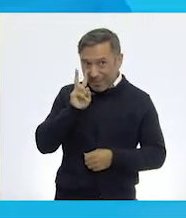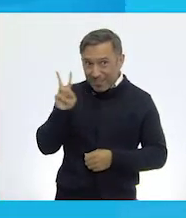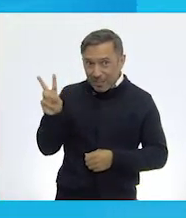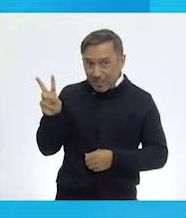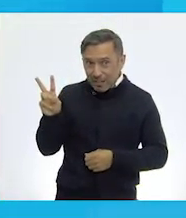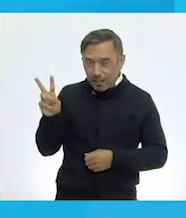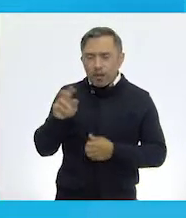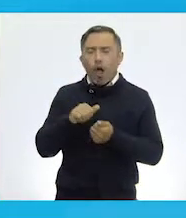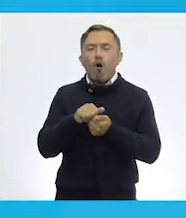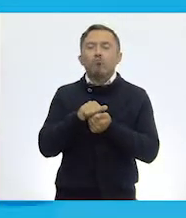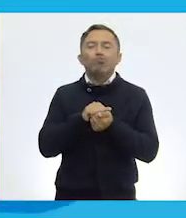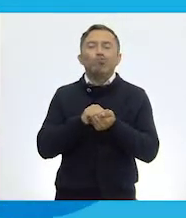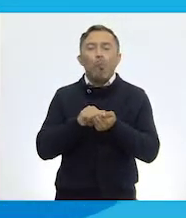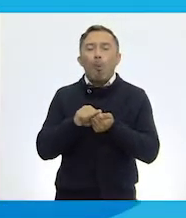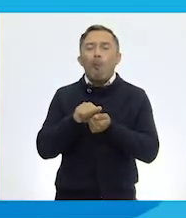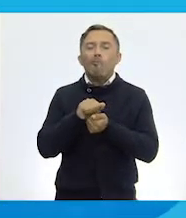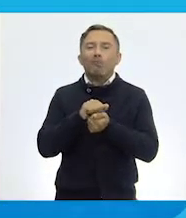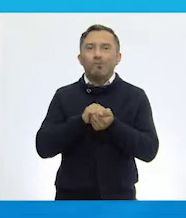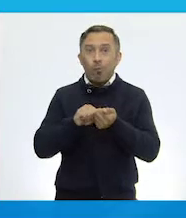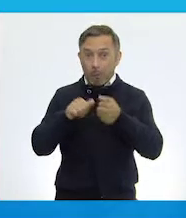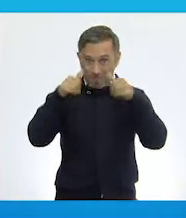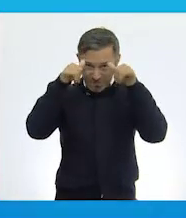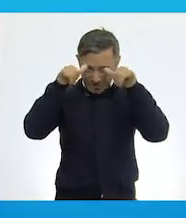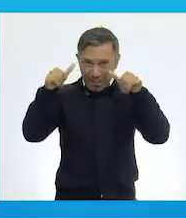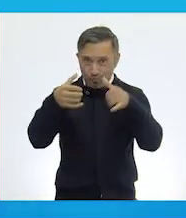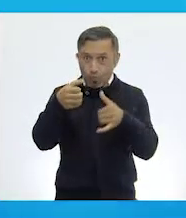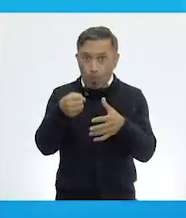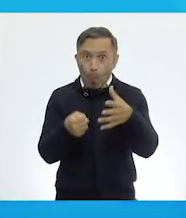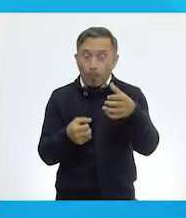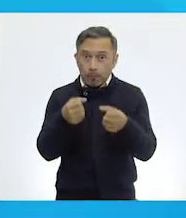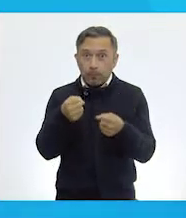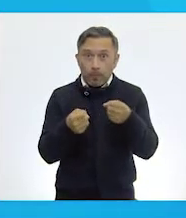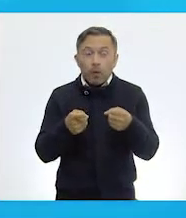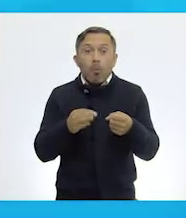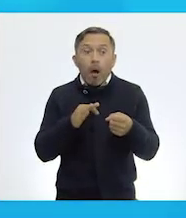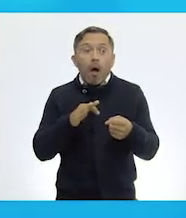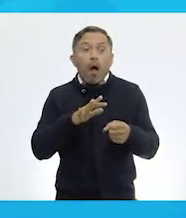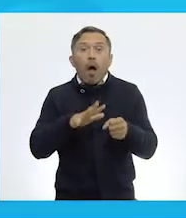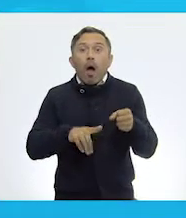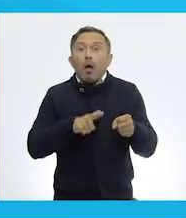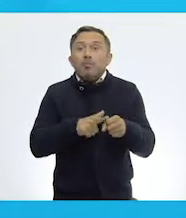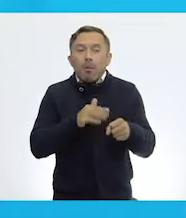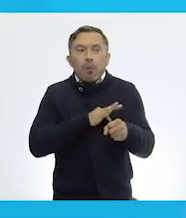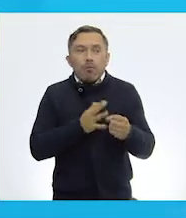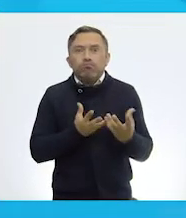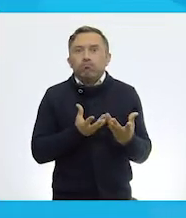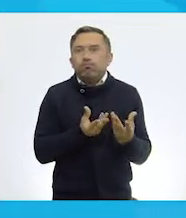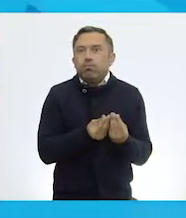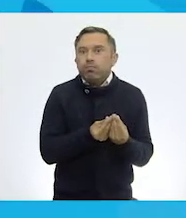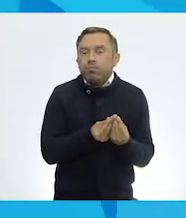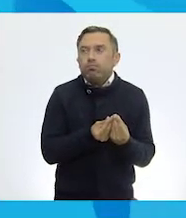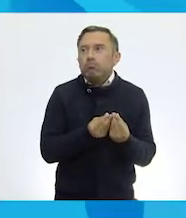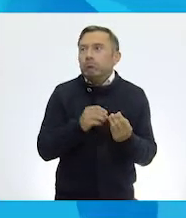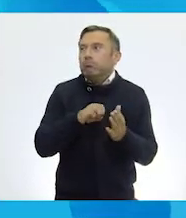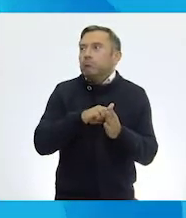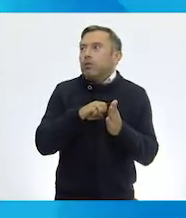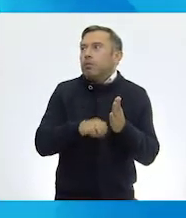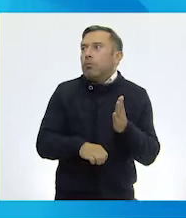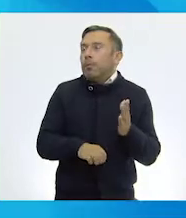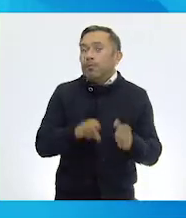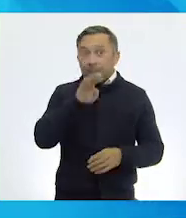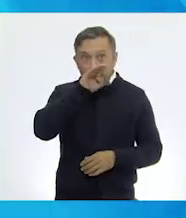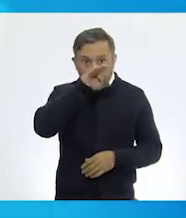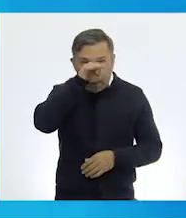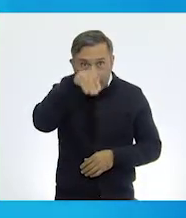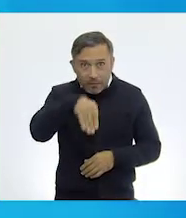Ahora piensen, hay animales que tal vez sí pueden estar cerca de los seres humanos como un elefante. Sin